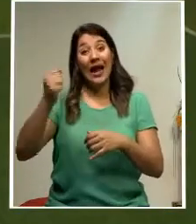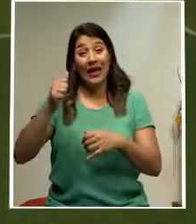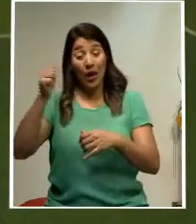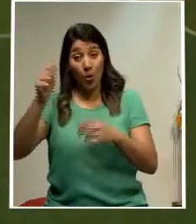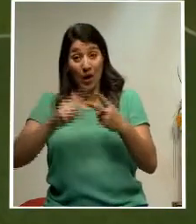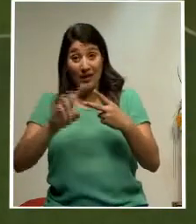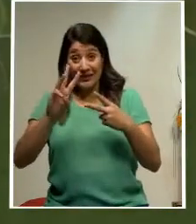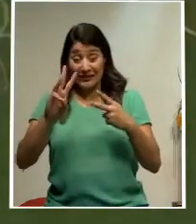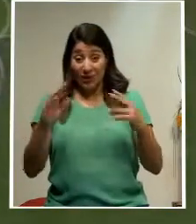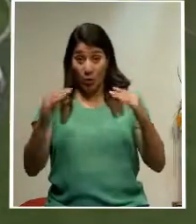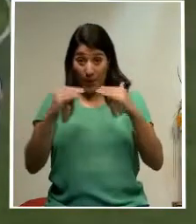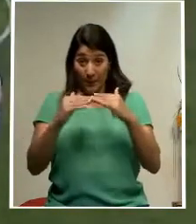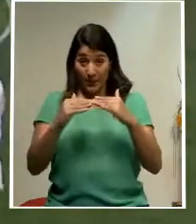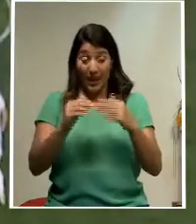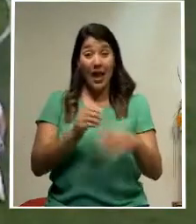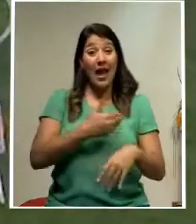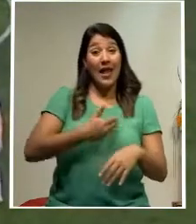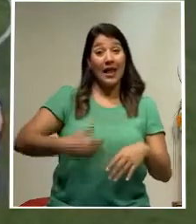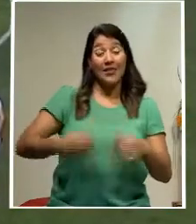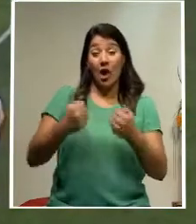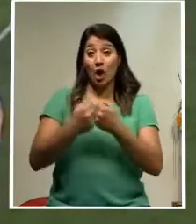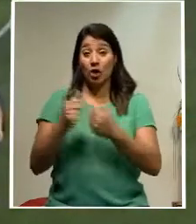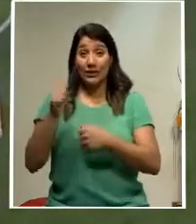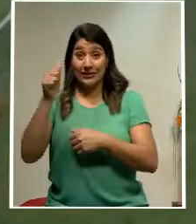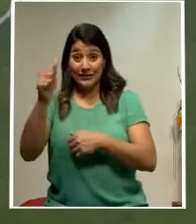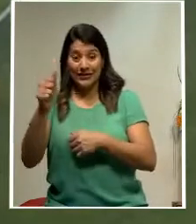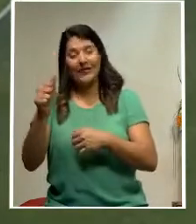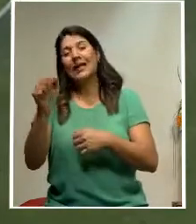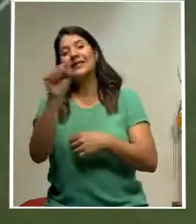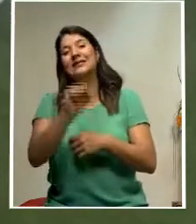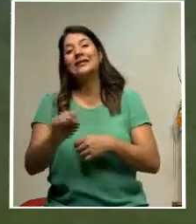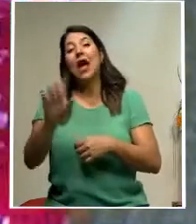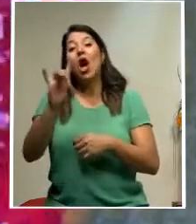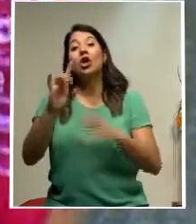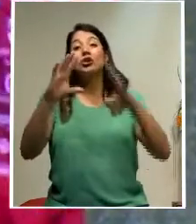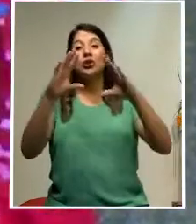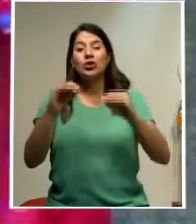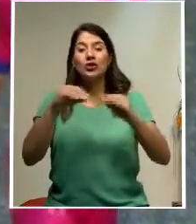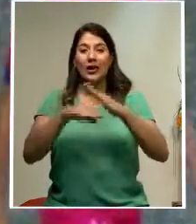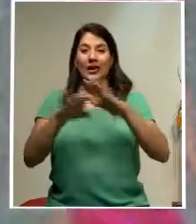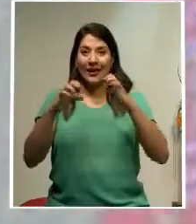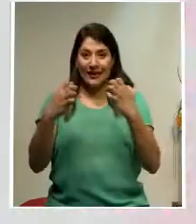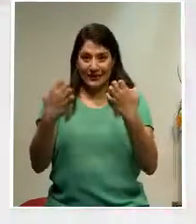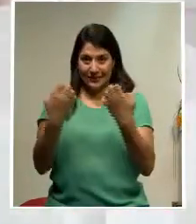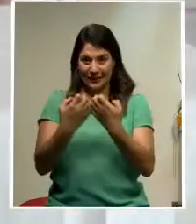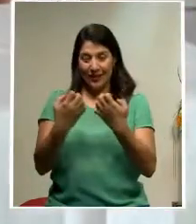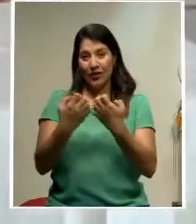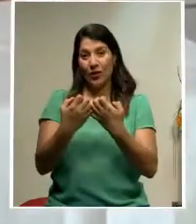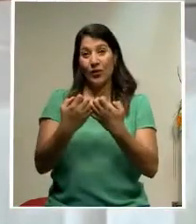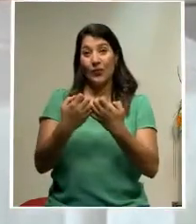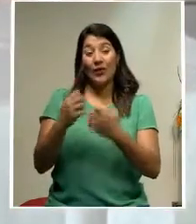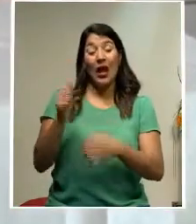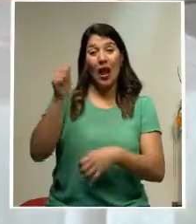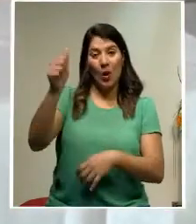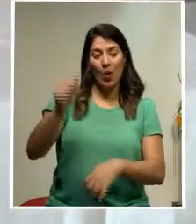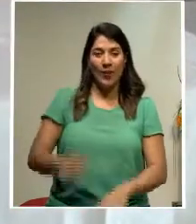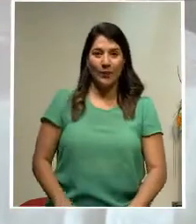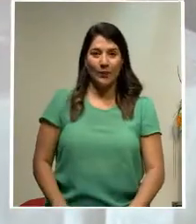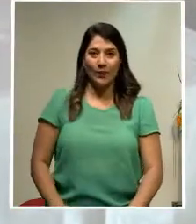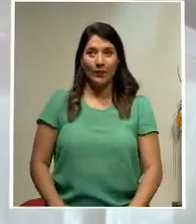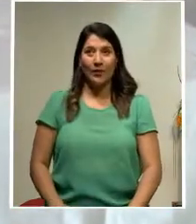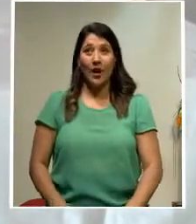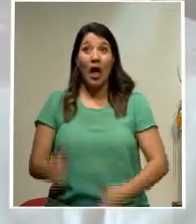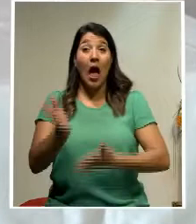Rojinegros y Florences se verán las caras el sábado a las 8 de la noche en el estadio Alejandro Morela Soto. Algunos de manera presencial,